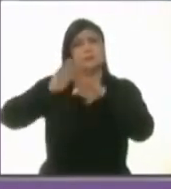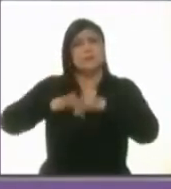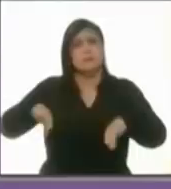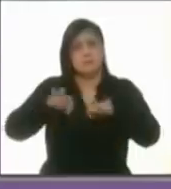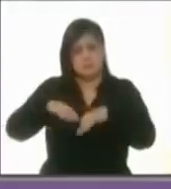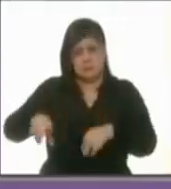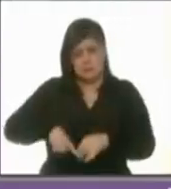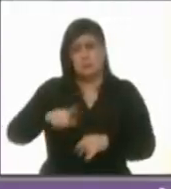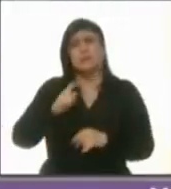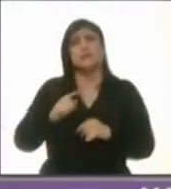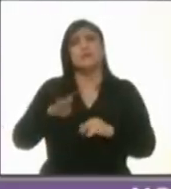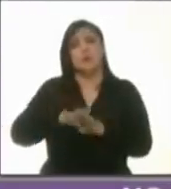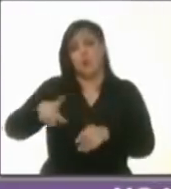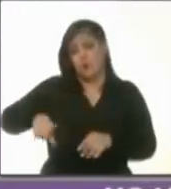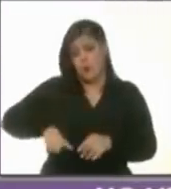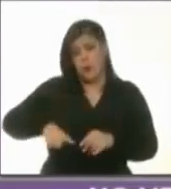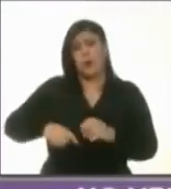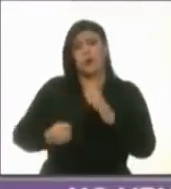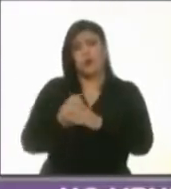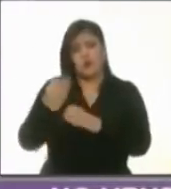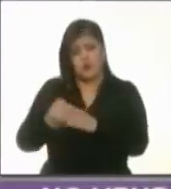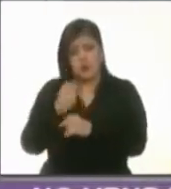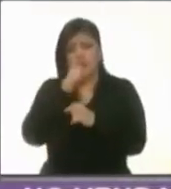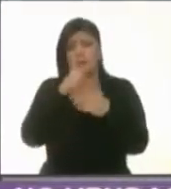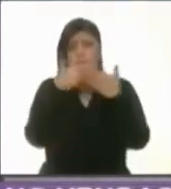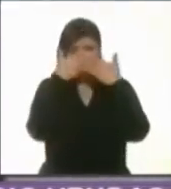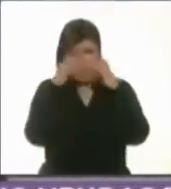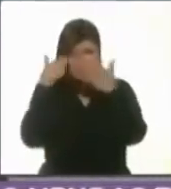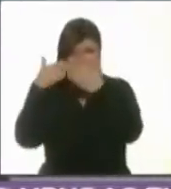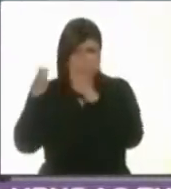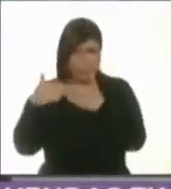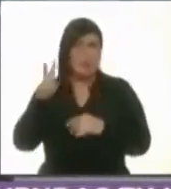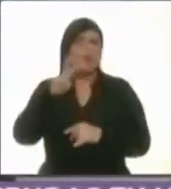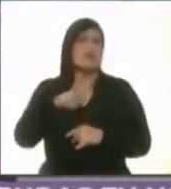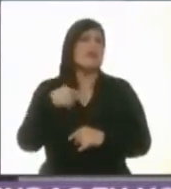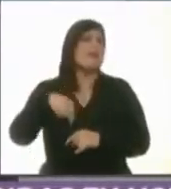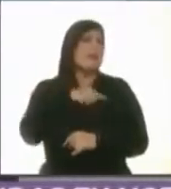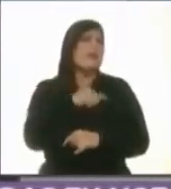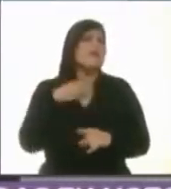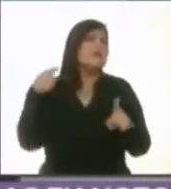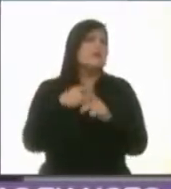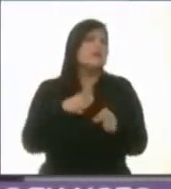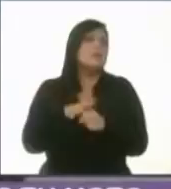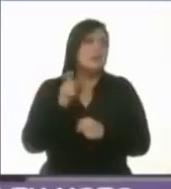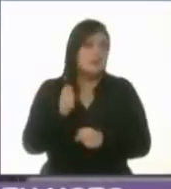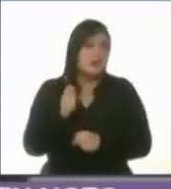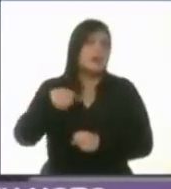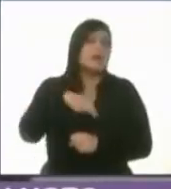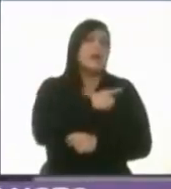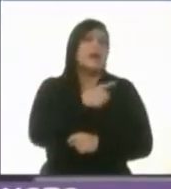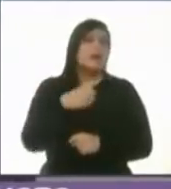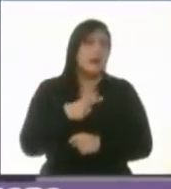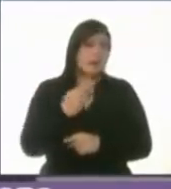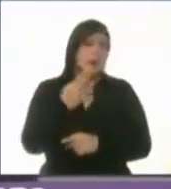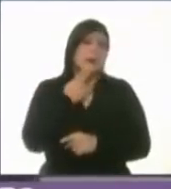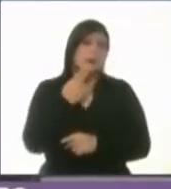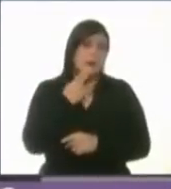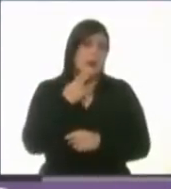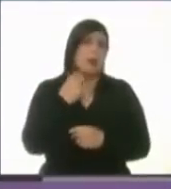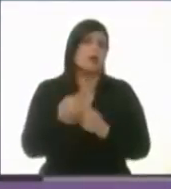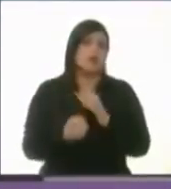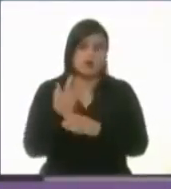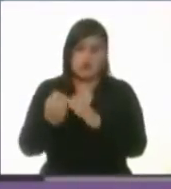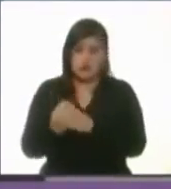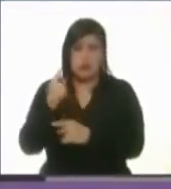innovador y un gobierno abierto. ¿A qué nos referimos con ello? Estamos hablando de la utilización de las nuevas tecnologías de la